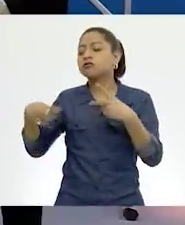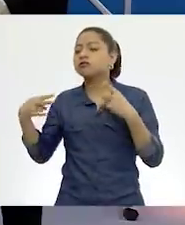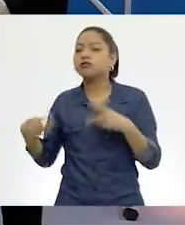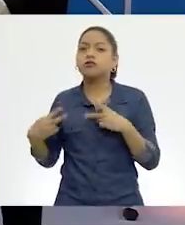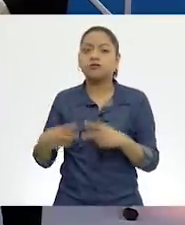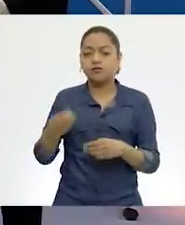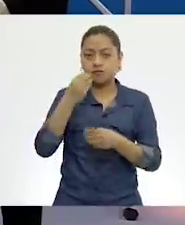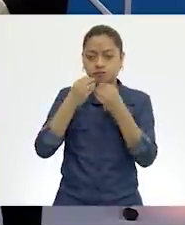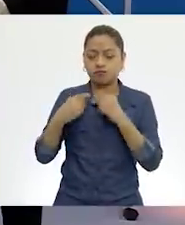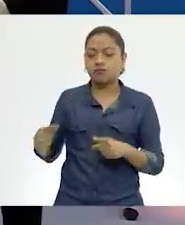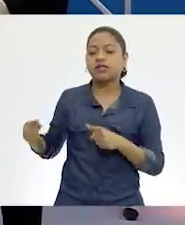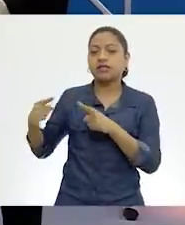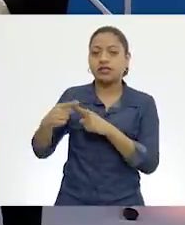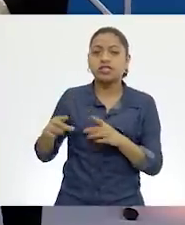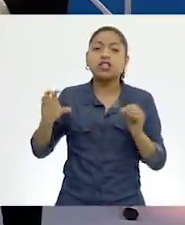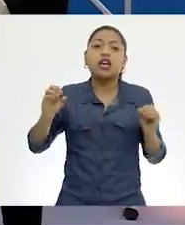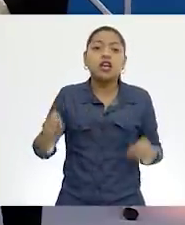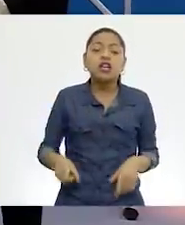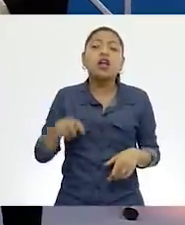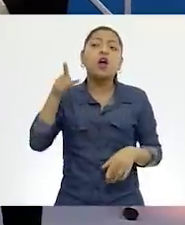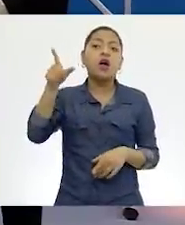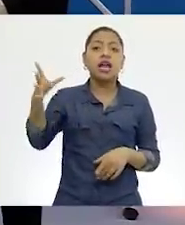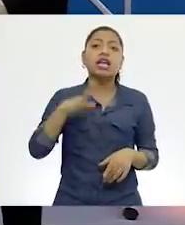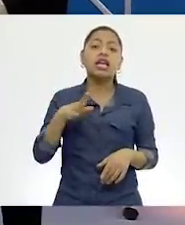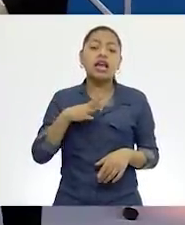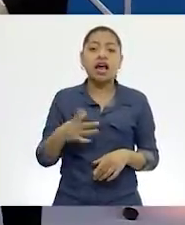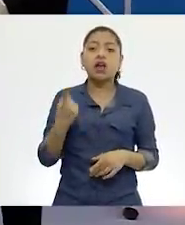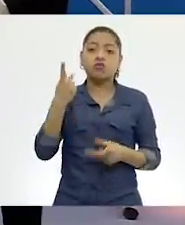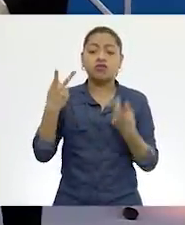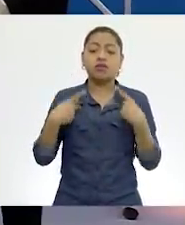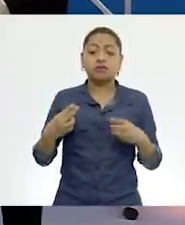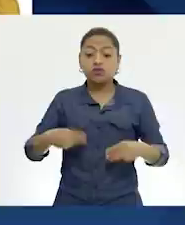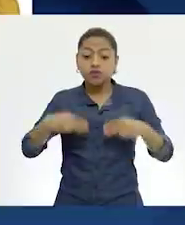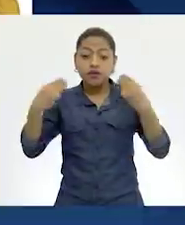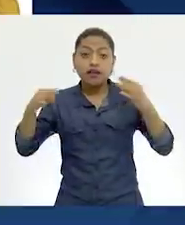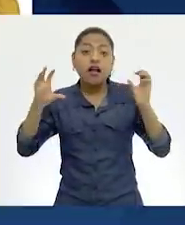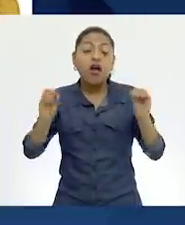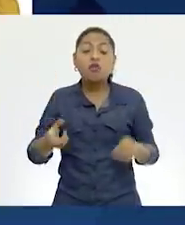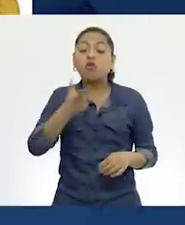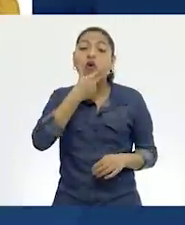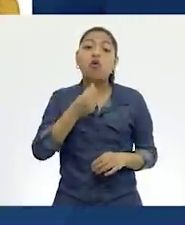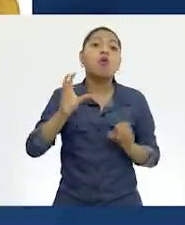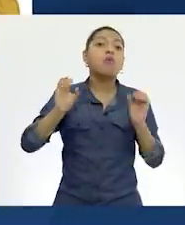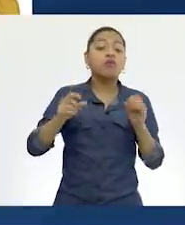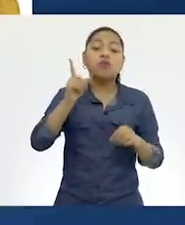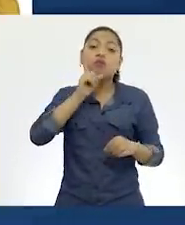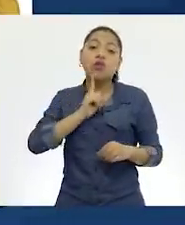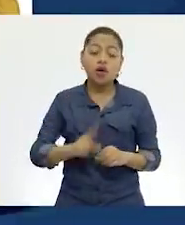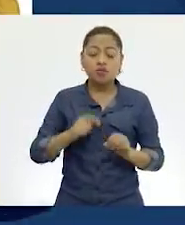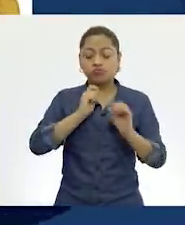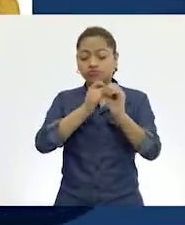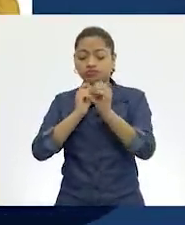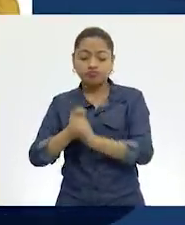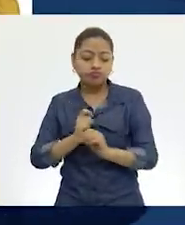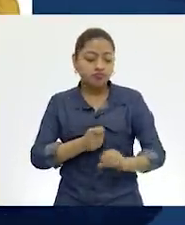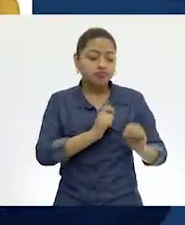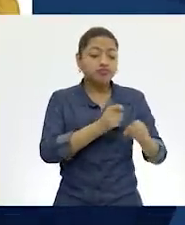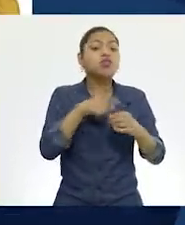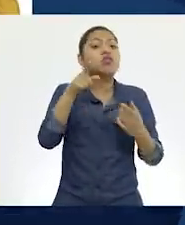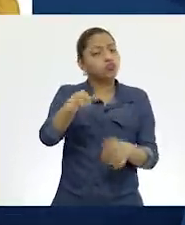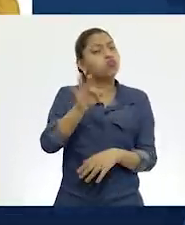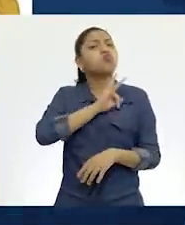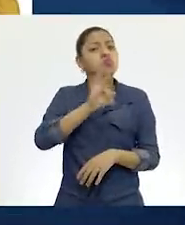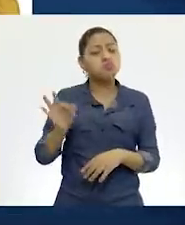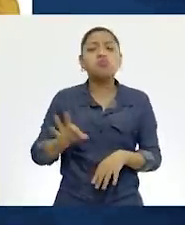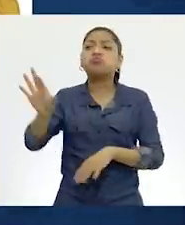También puede ser alguien del mercado, puede ser alguien, un artesano, se me ocurre en el caso de Huichapan, un artesano